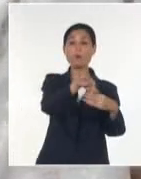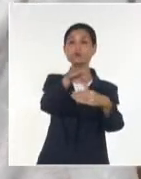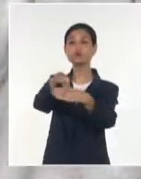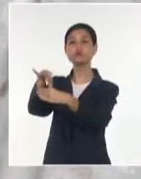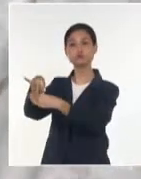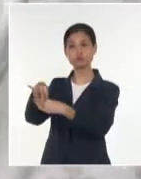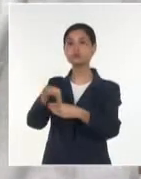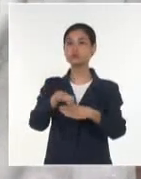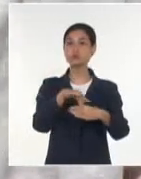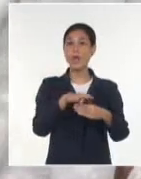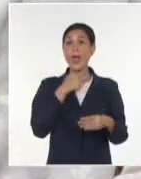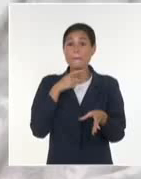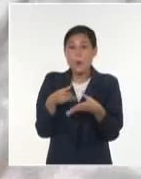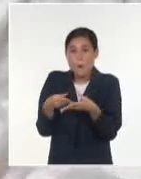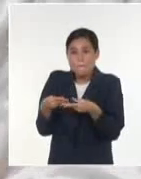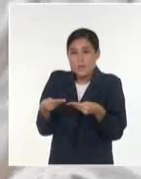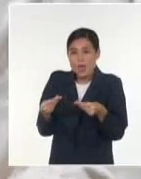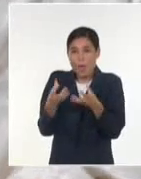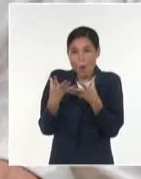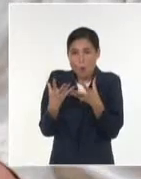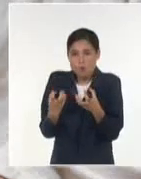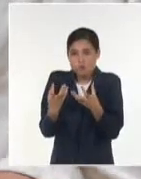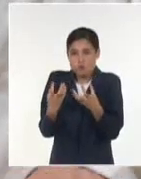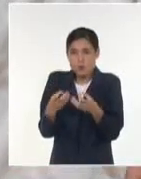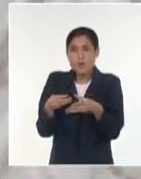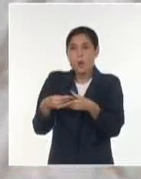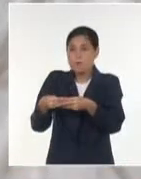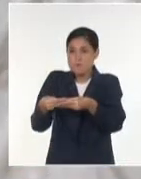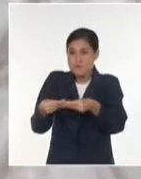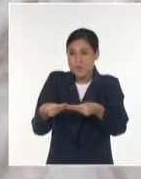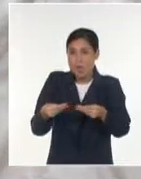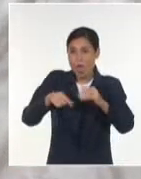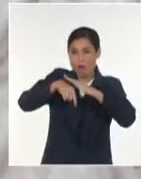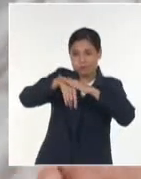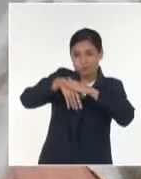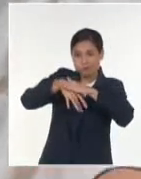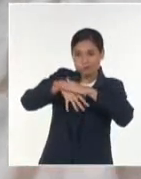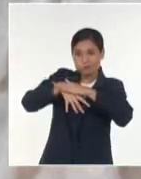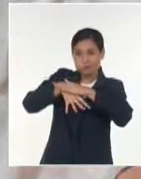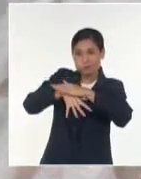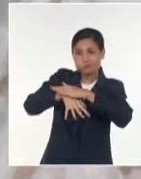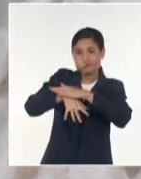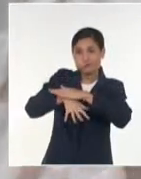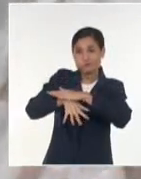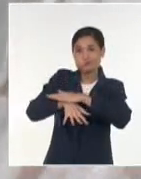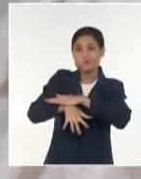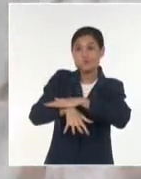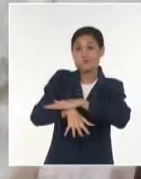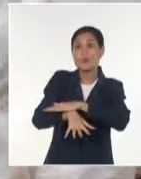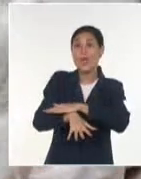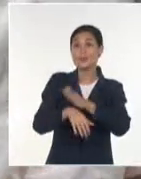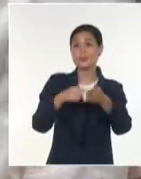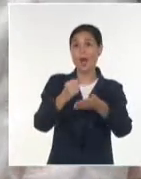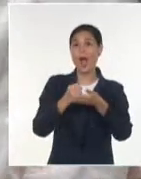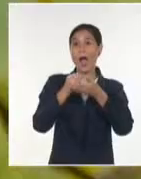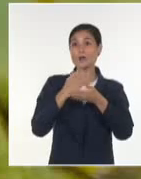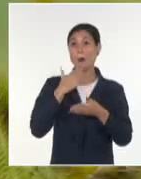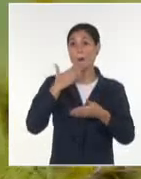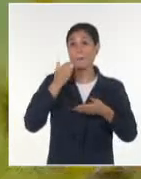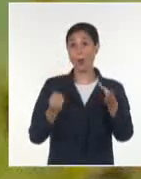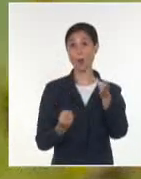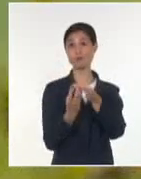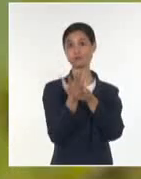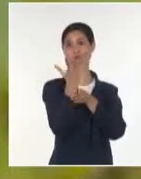mucha humedad por debajo. Entonces las raíces, como son superficiales, se meten por debajo de las piedras y aprovechan su humedad.